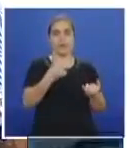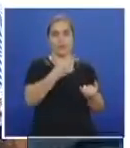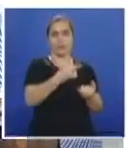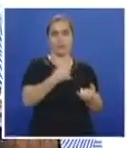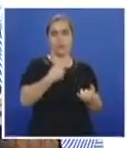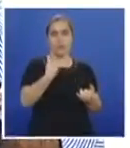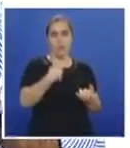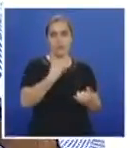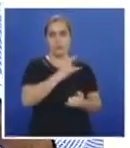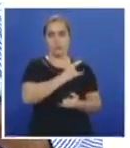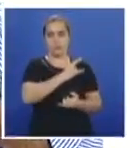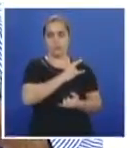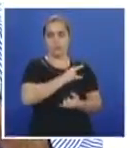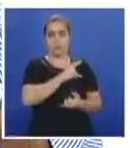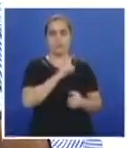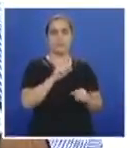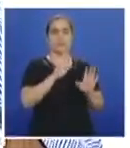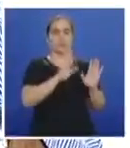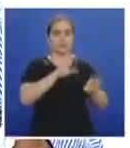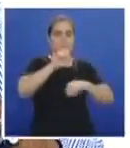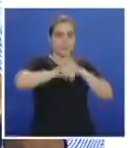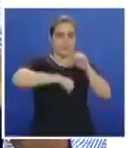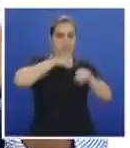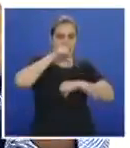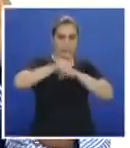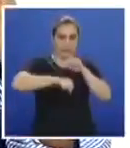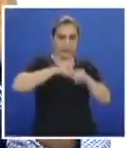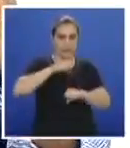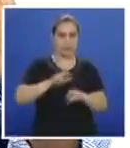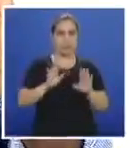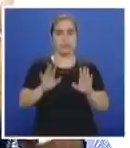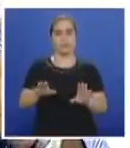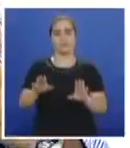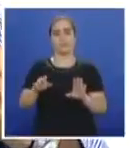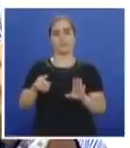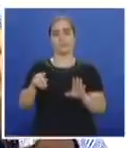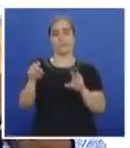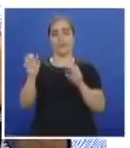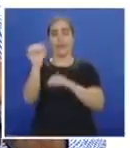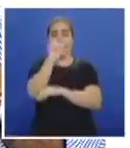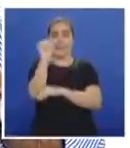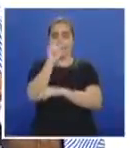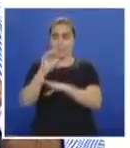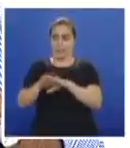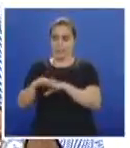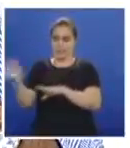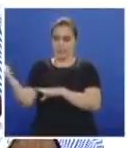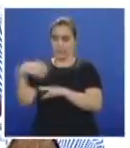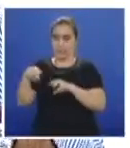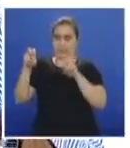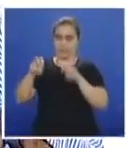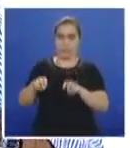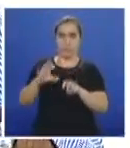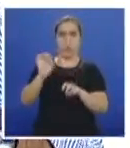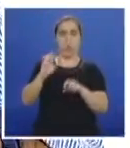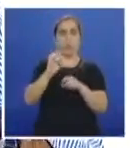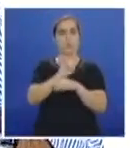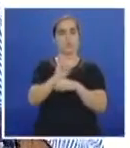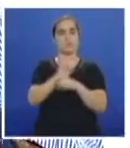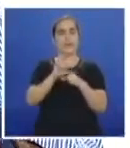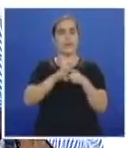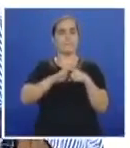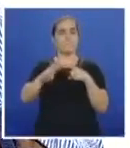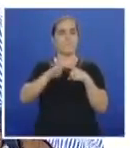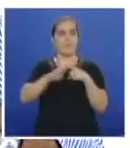muchachos de las universidades en el tema de las bicicletas, con el tema de compartir carro, de utilizar el mío que sin lugar a dudas va